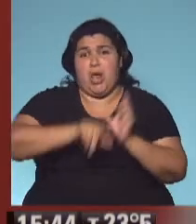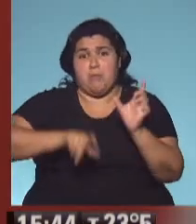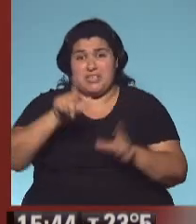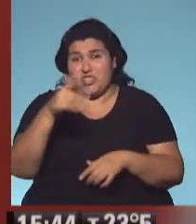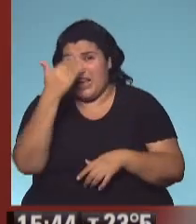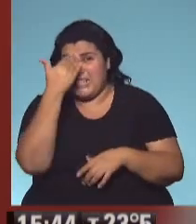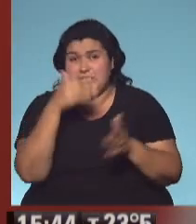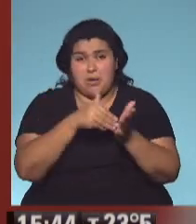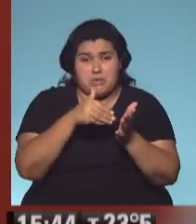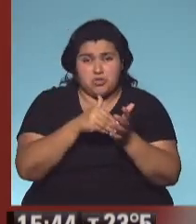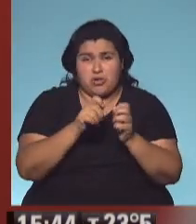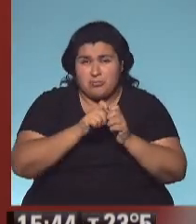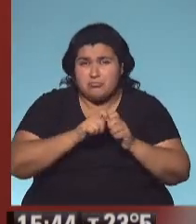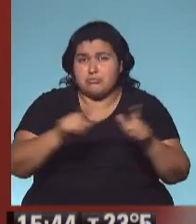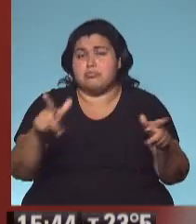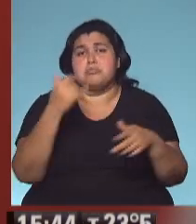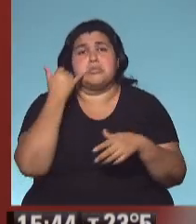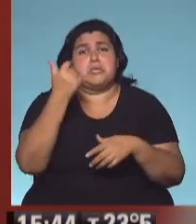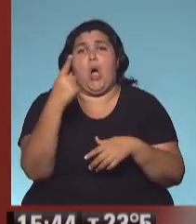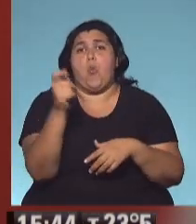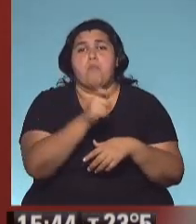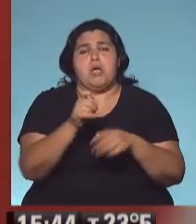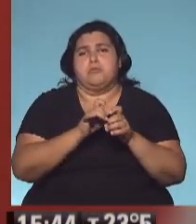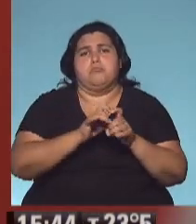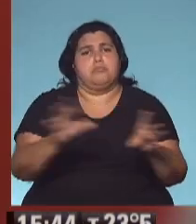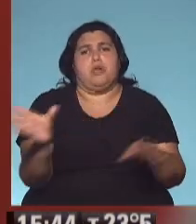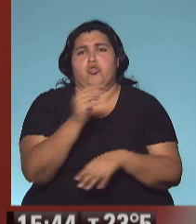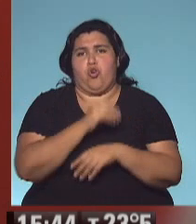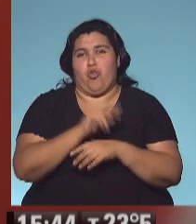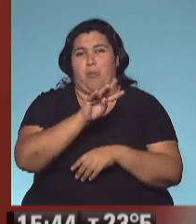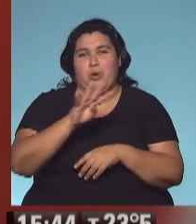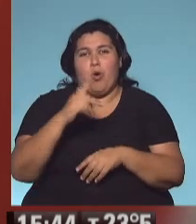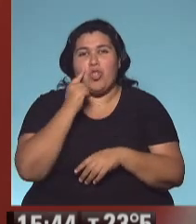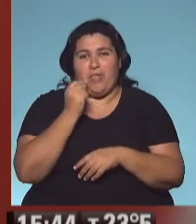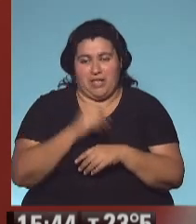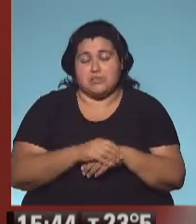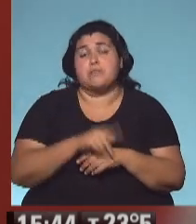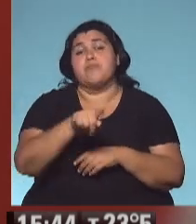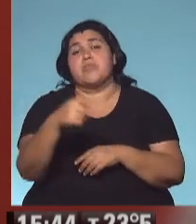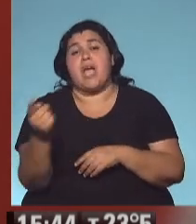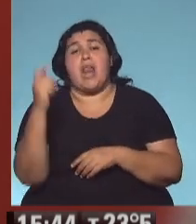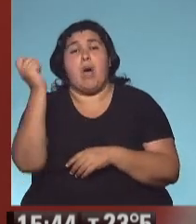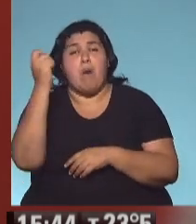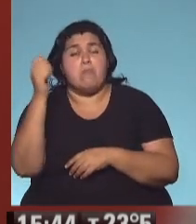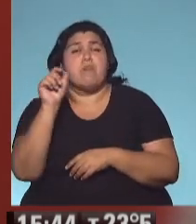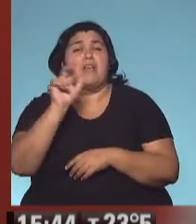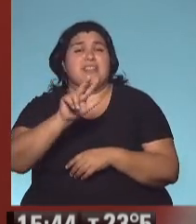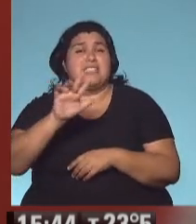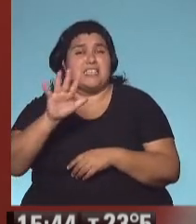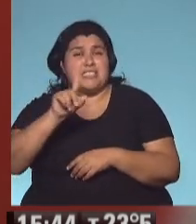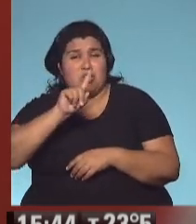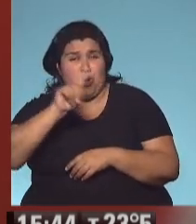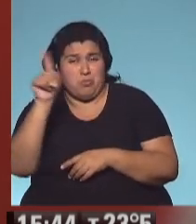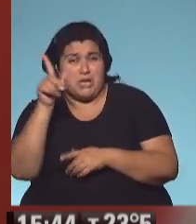millones, con 24 días está todo el mundo infectado. La Pampa, que tiene 355 mil entre